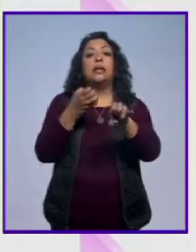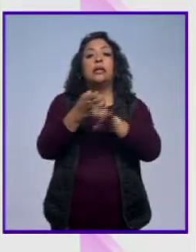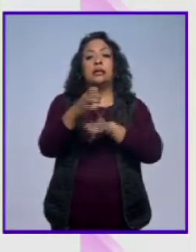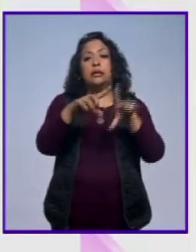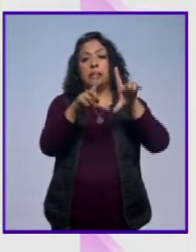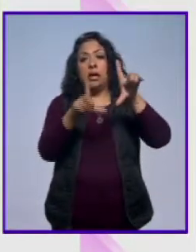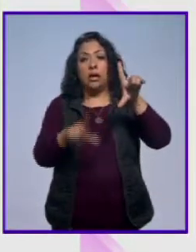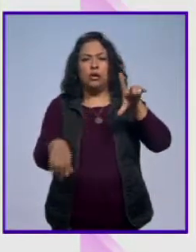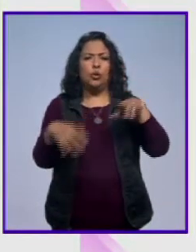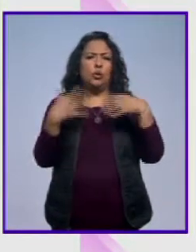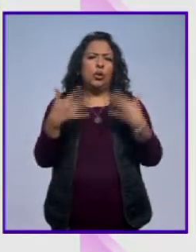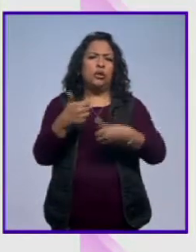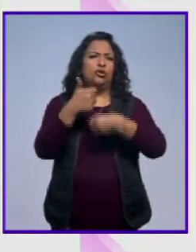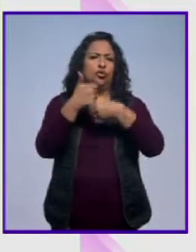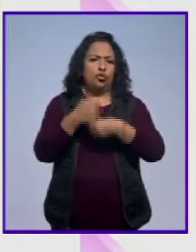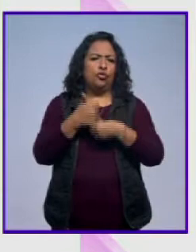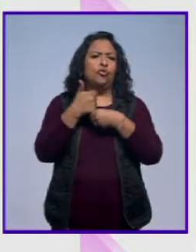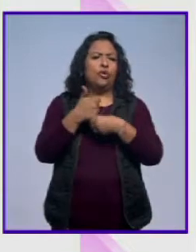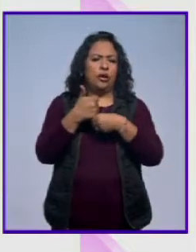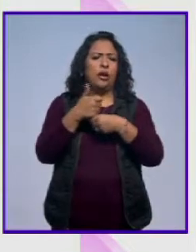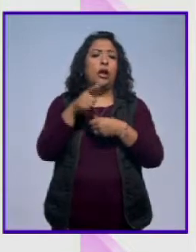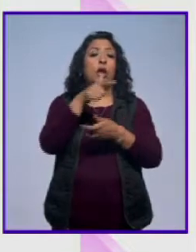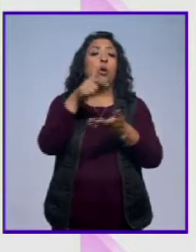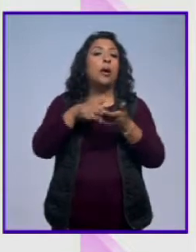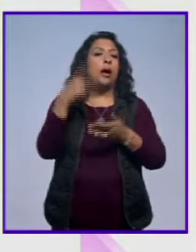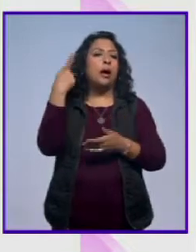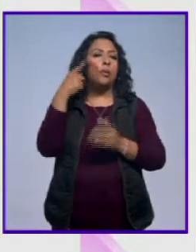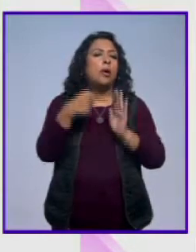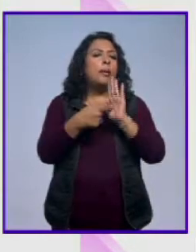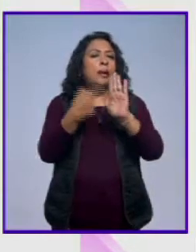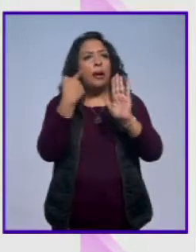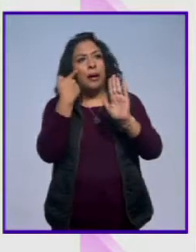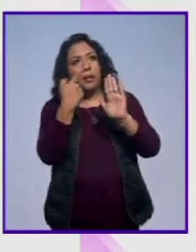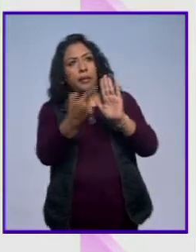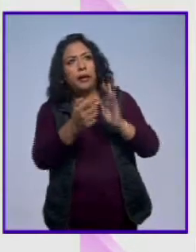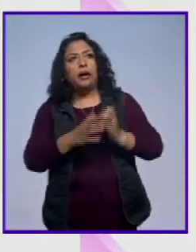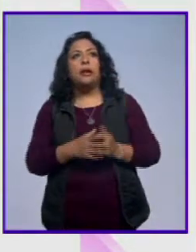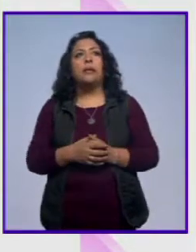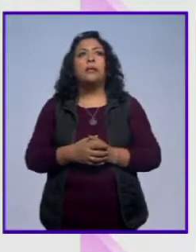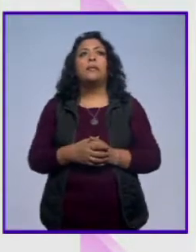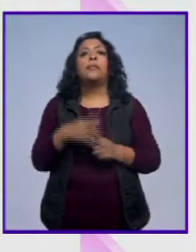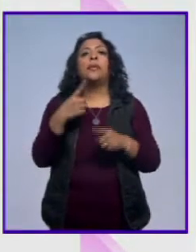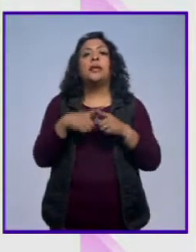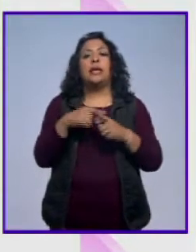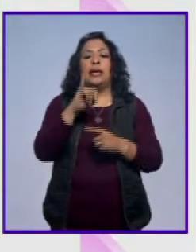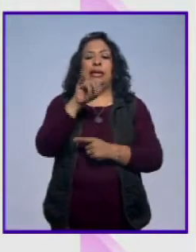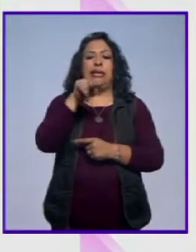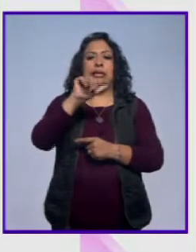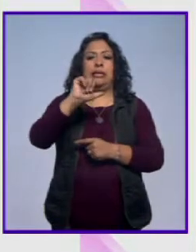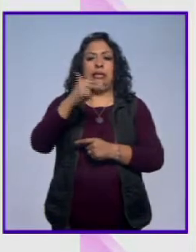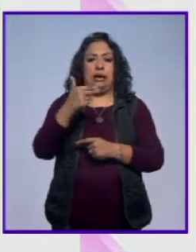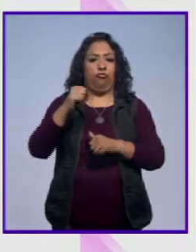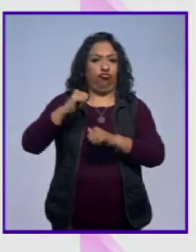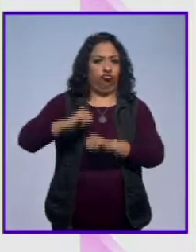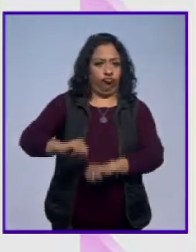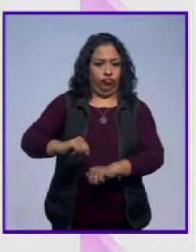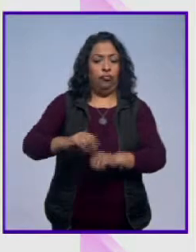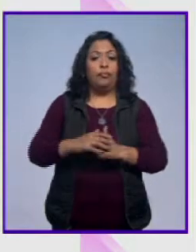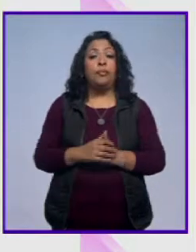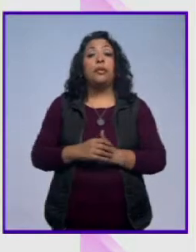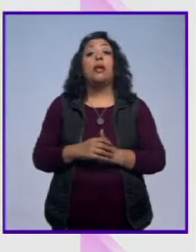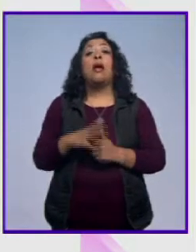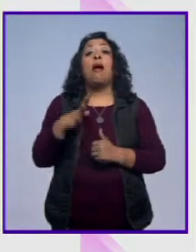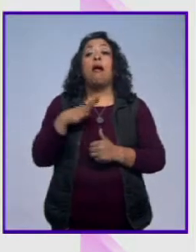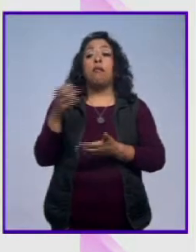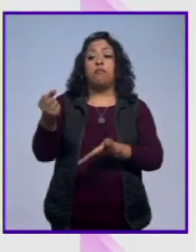que sufrió daños importantes, que es Puebla. Vamos a ver de qué se trata esto que realiza el Instituto Nacional de Antropología e Historia, que